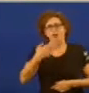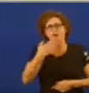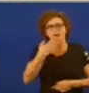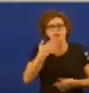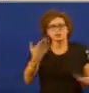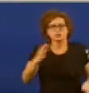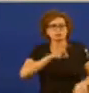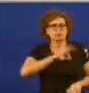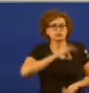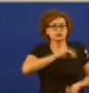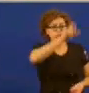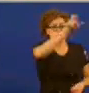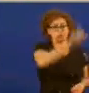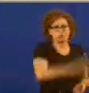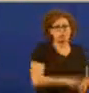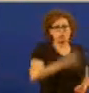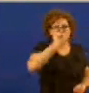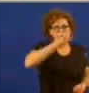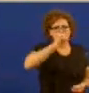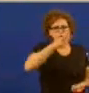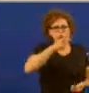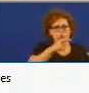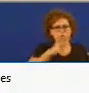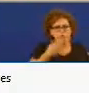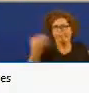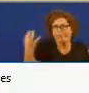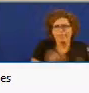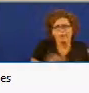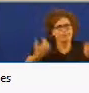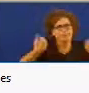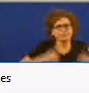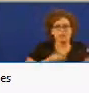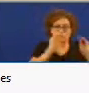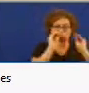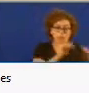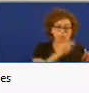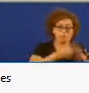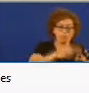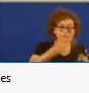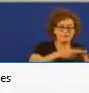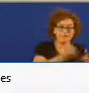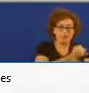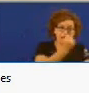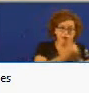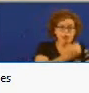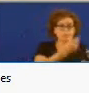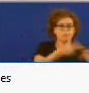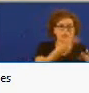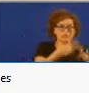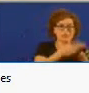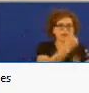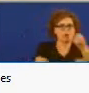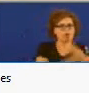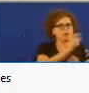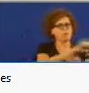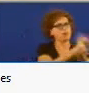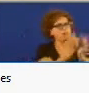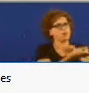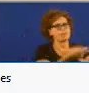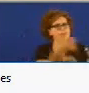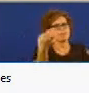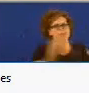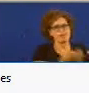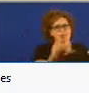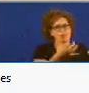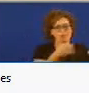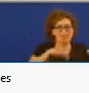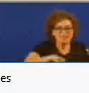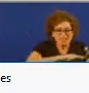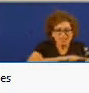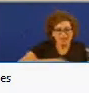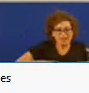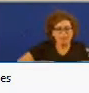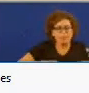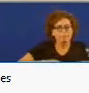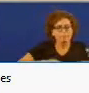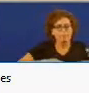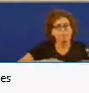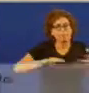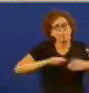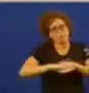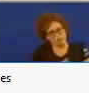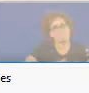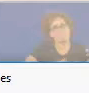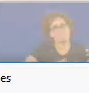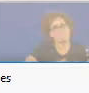discurso onde nos repite as promesas de sempre as mismas recetas as mismas promesas que le vamos escutando aquí oito anos